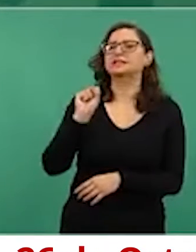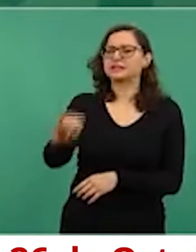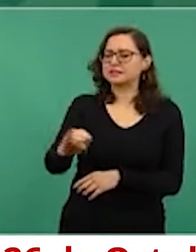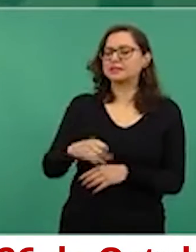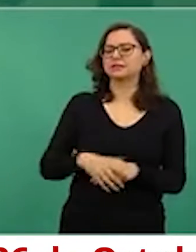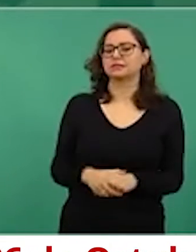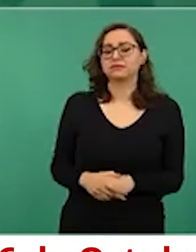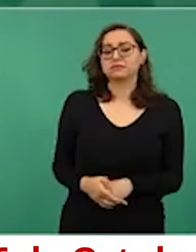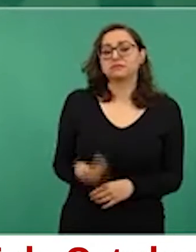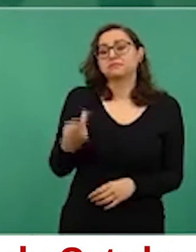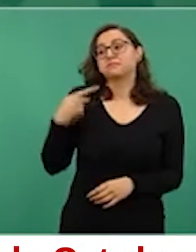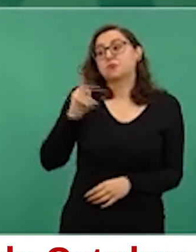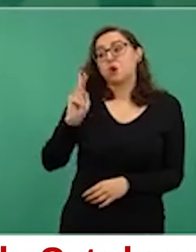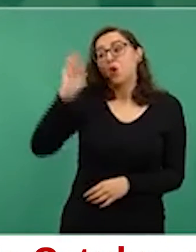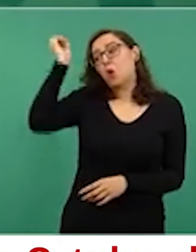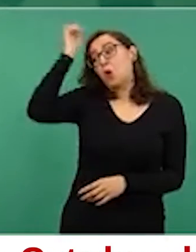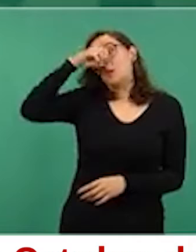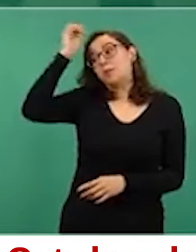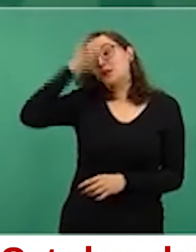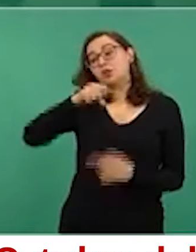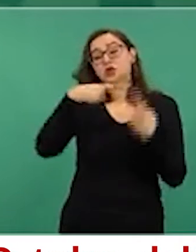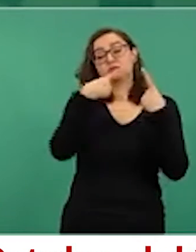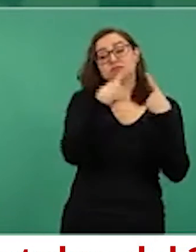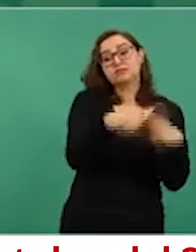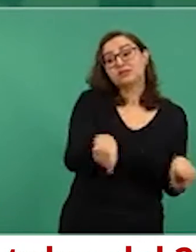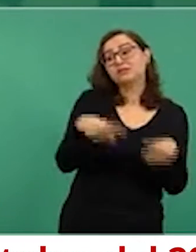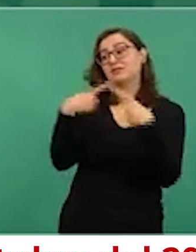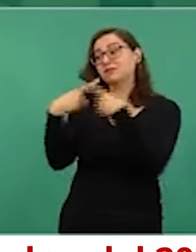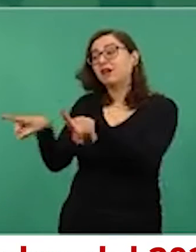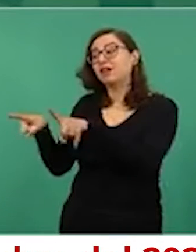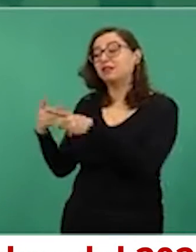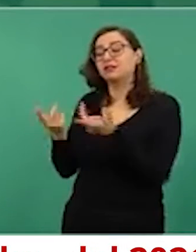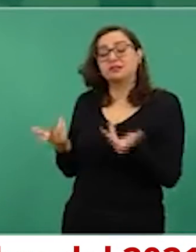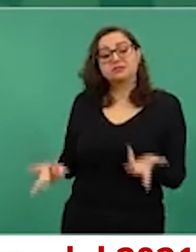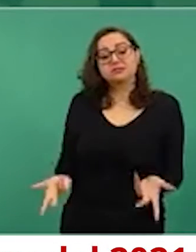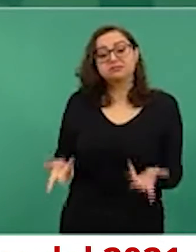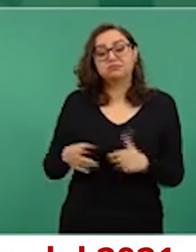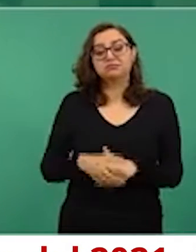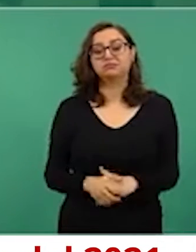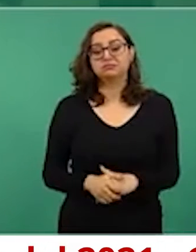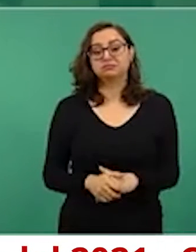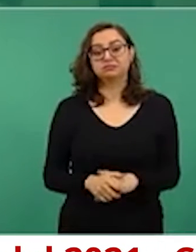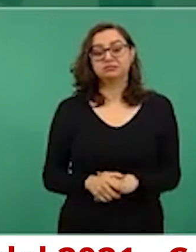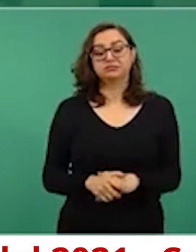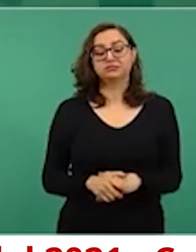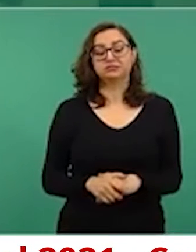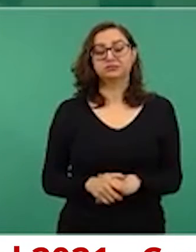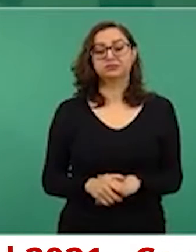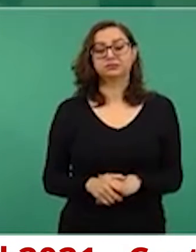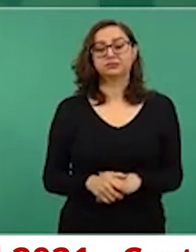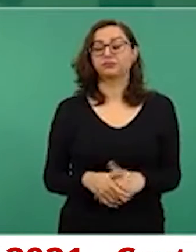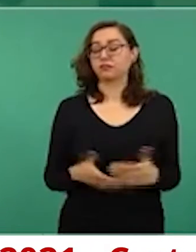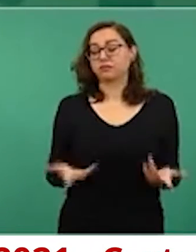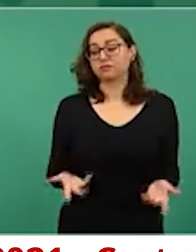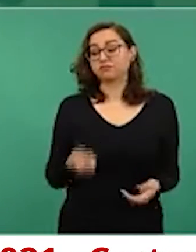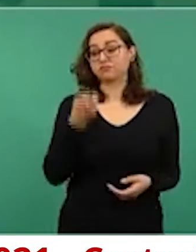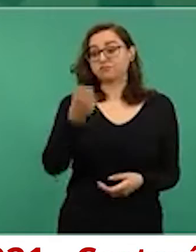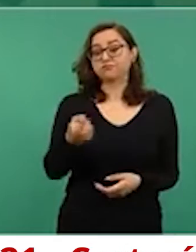tenemos puntos de vista distintos y eso también es bueno,